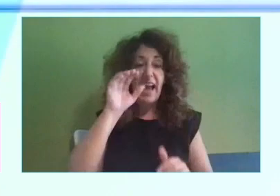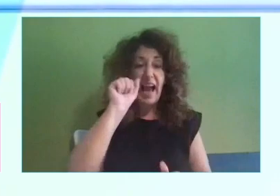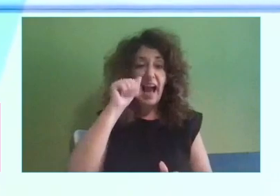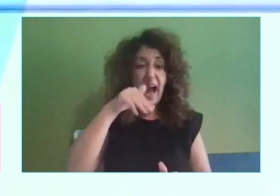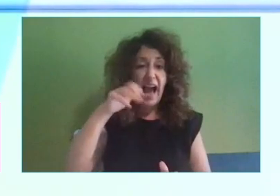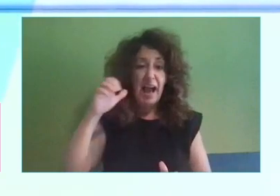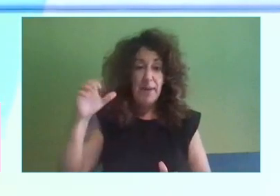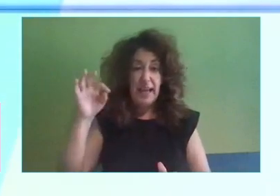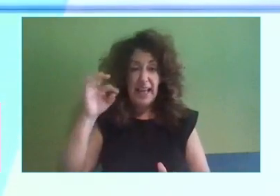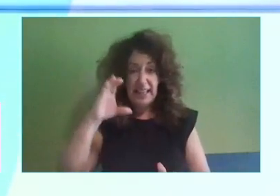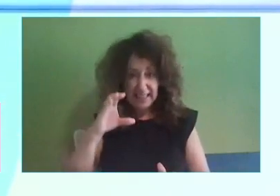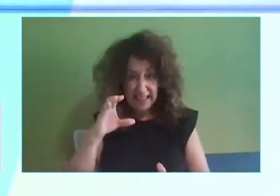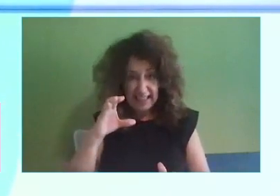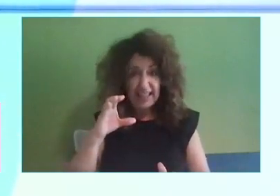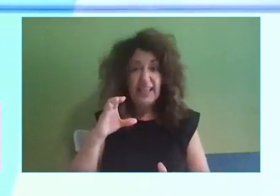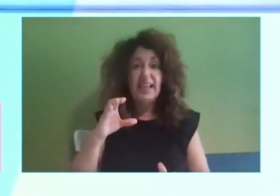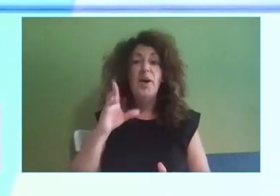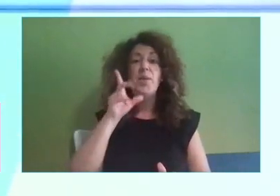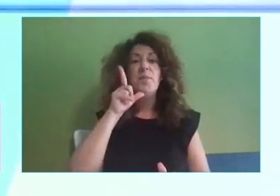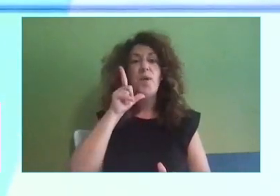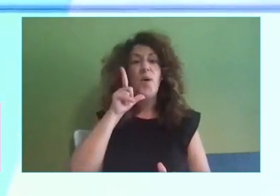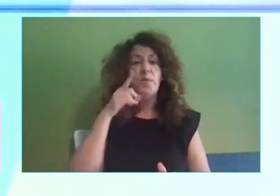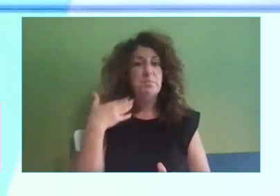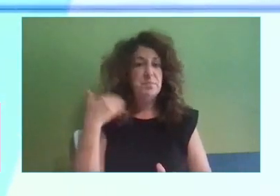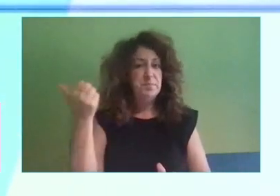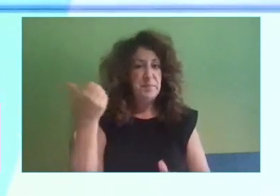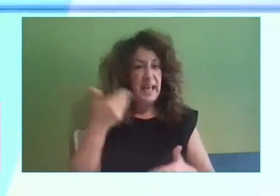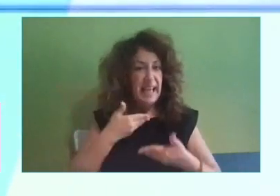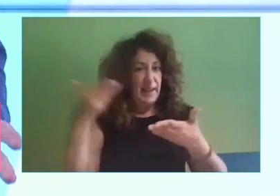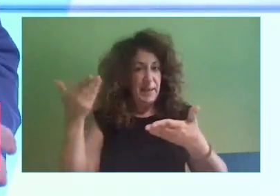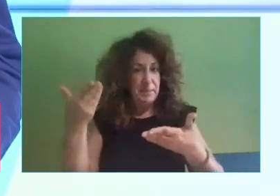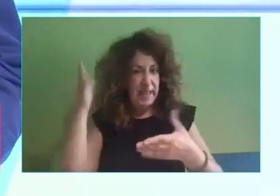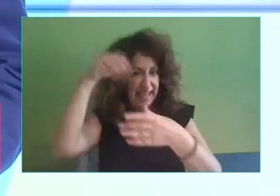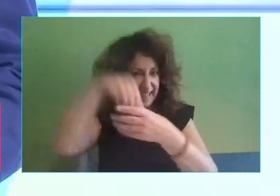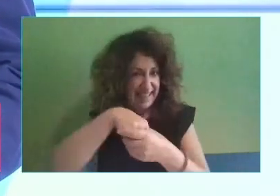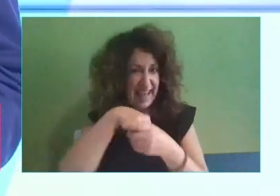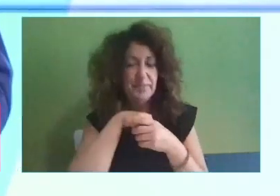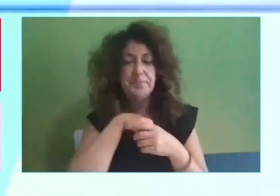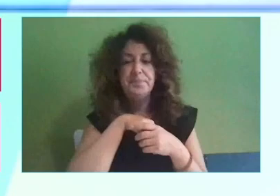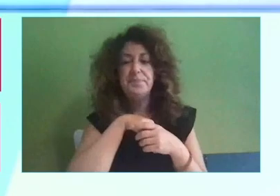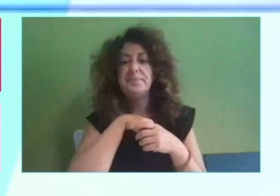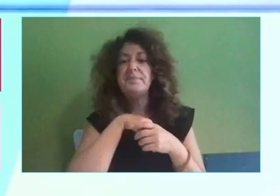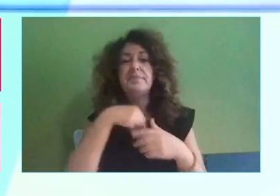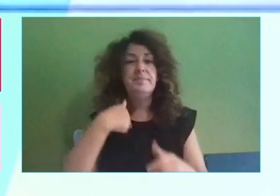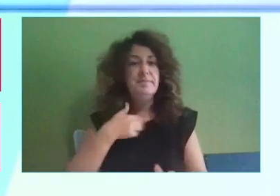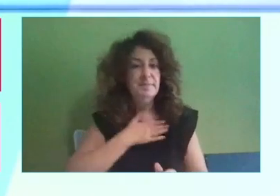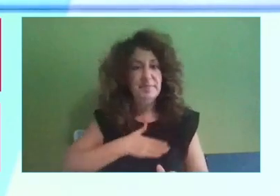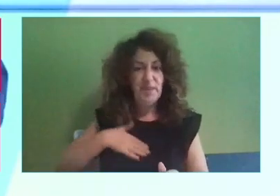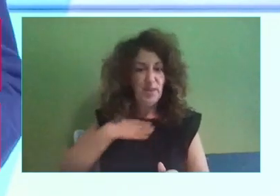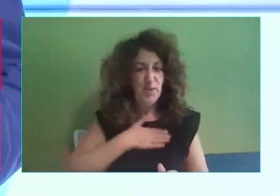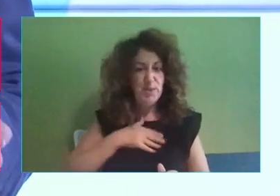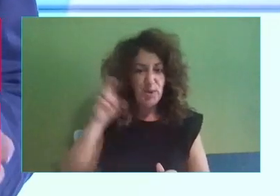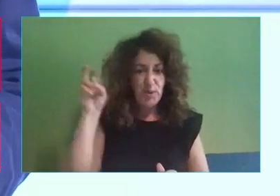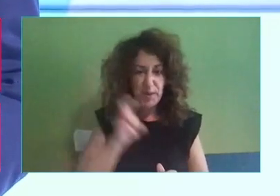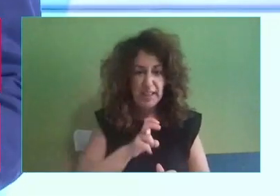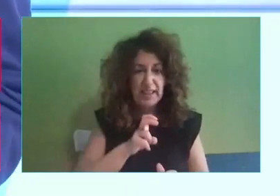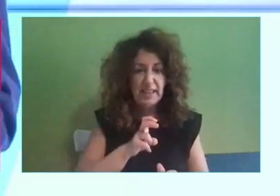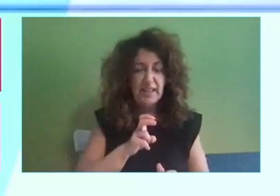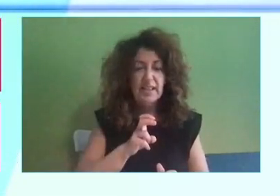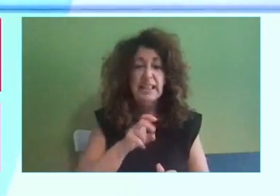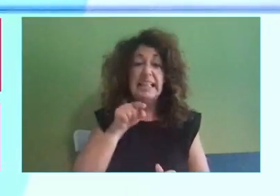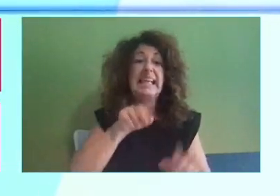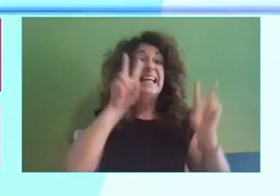invitación a este taller. La verdad es que para nosotros es un gusto estar aquí y poder hablar justo de estos temas que nos